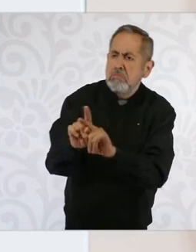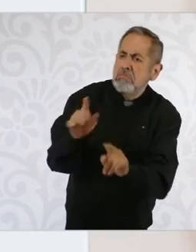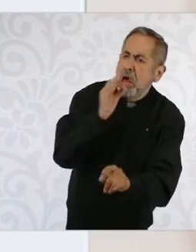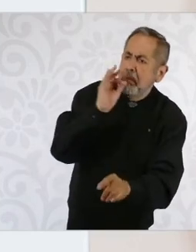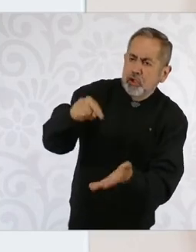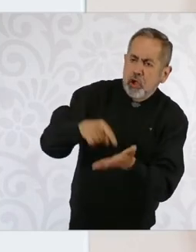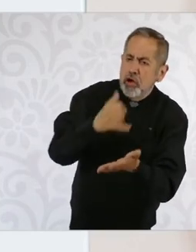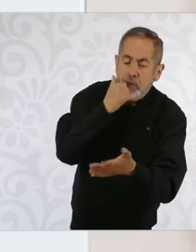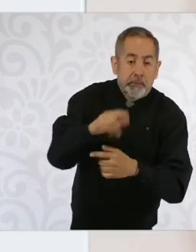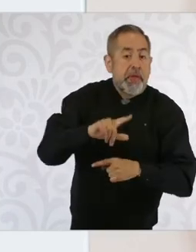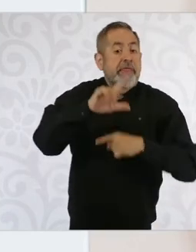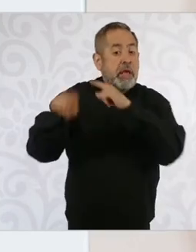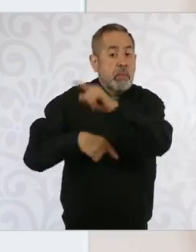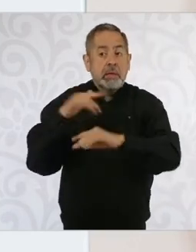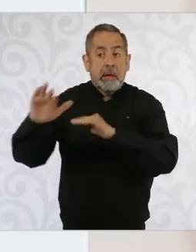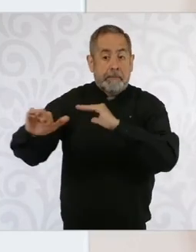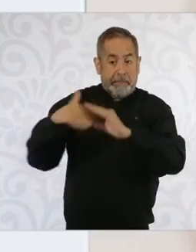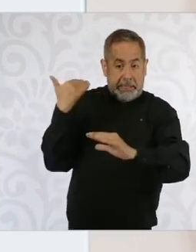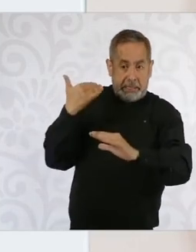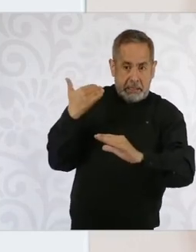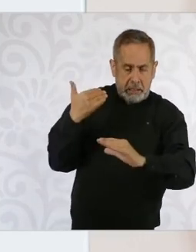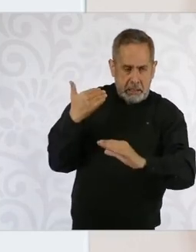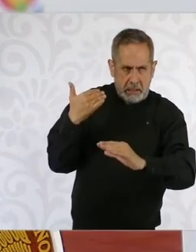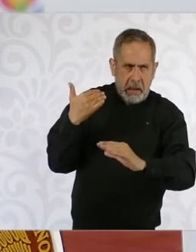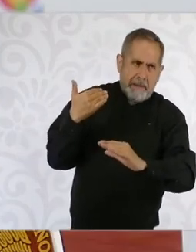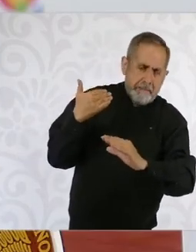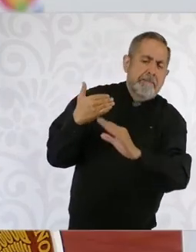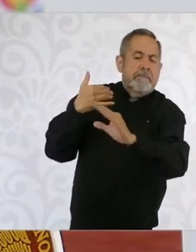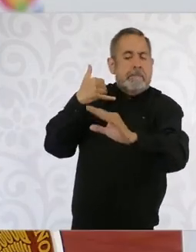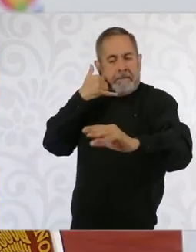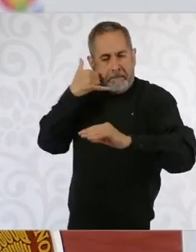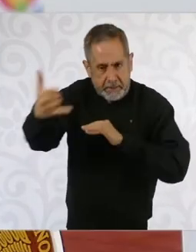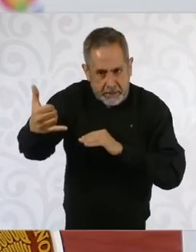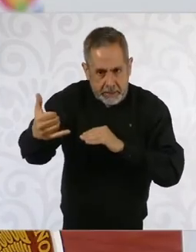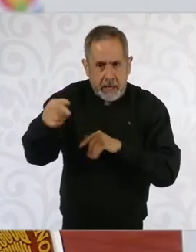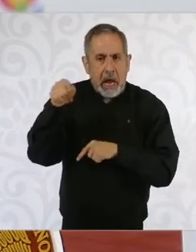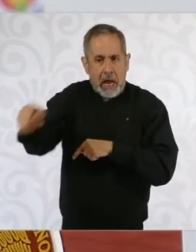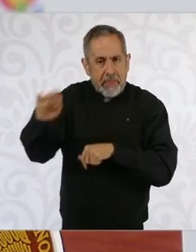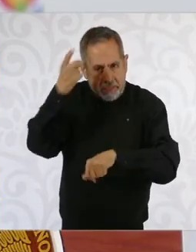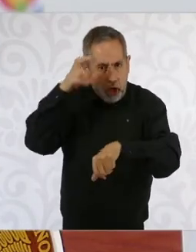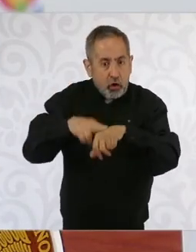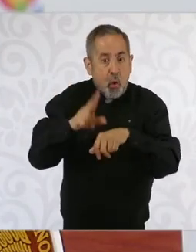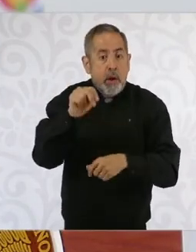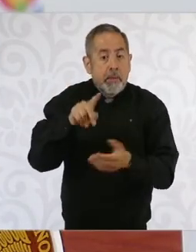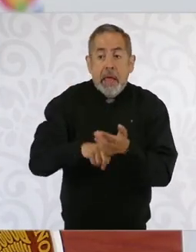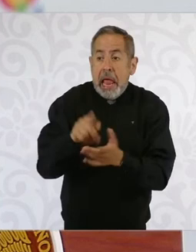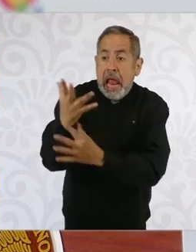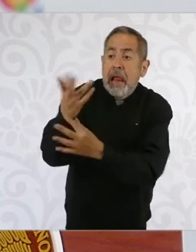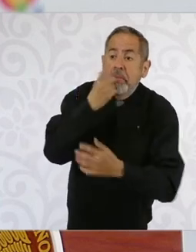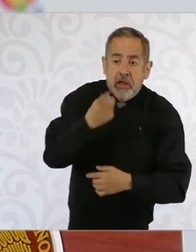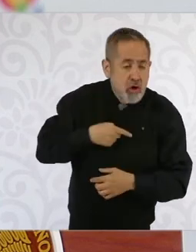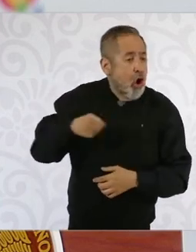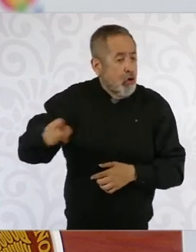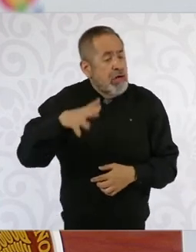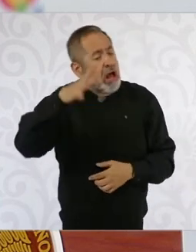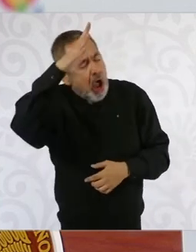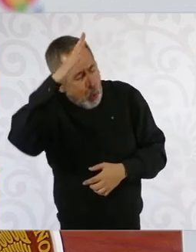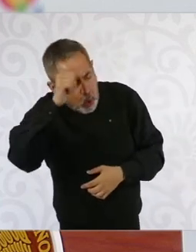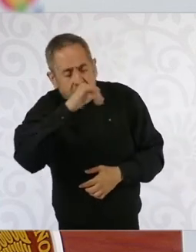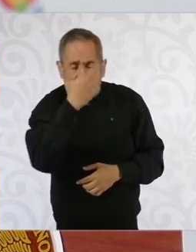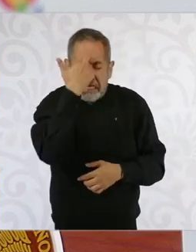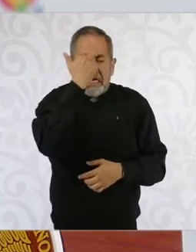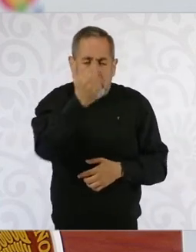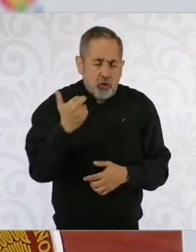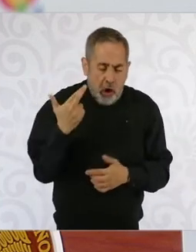Y después me escribió un mensaje, y entonces le llamé por teléfono, e incluso él me dijo que estaba de acuerdo en que tenían que